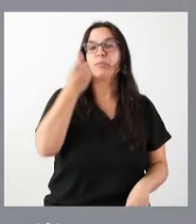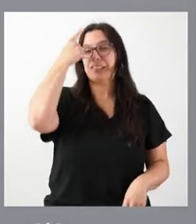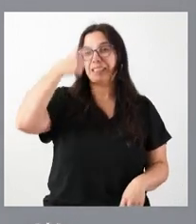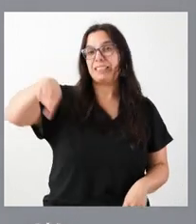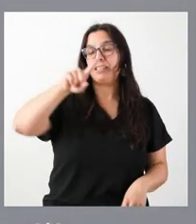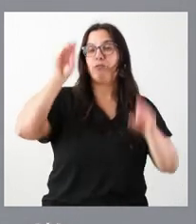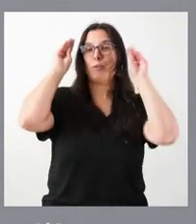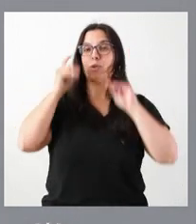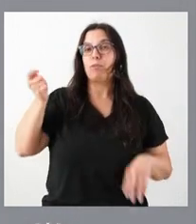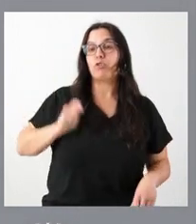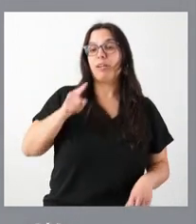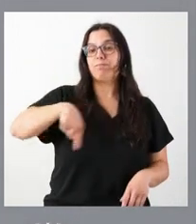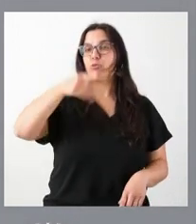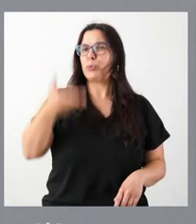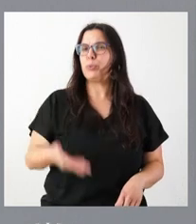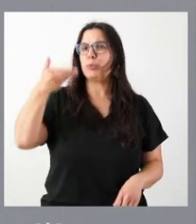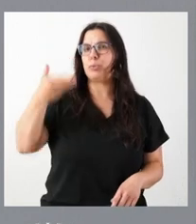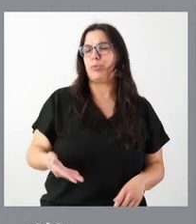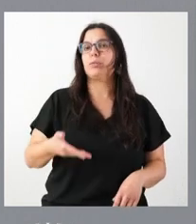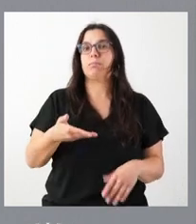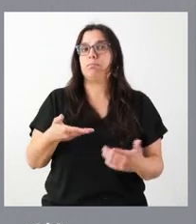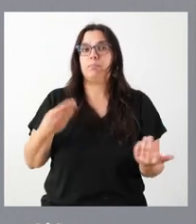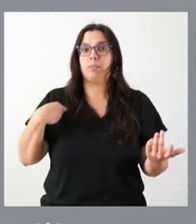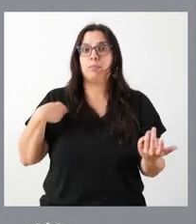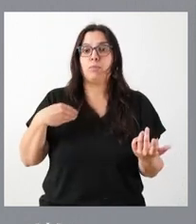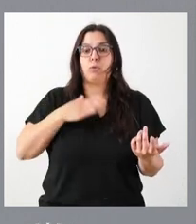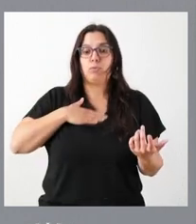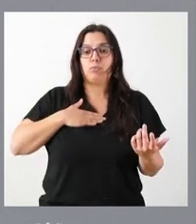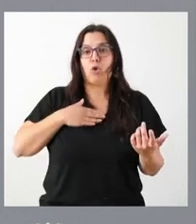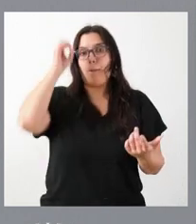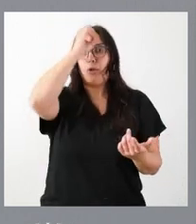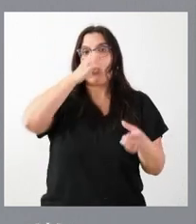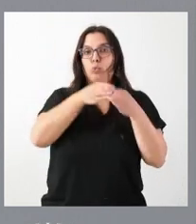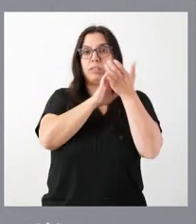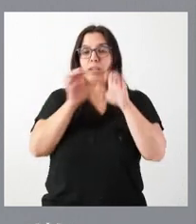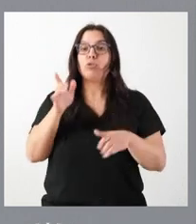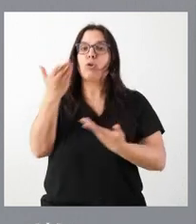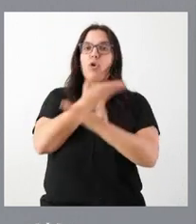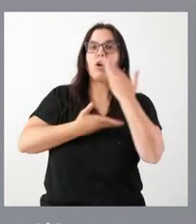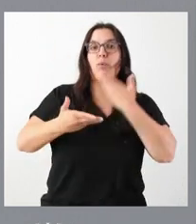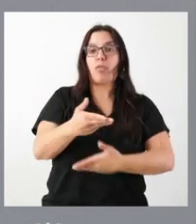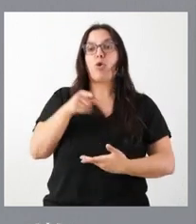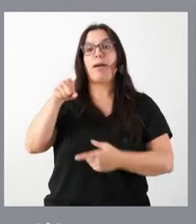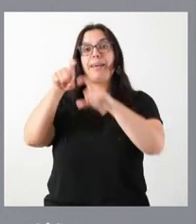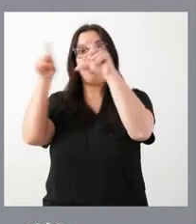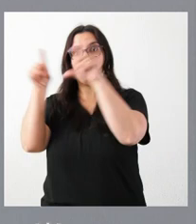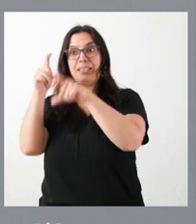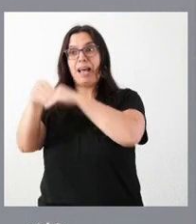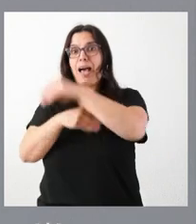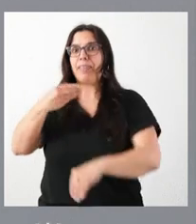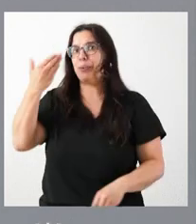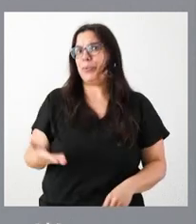ámbito de la formación es un elemento esencial desde la visión de la Junta de Castilla y León y la colaboración que aquí hacen las empresas es